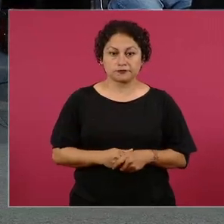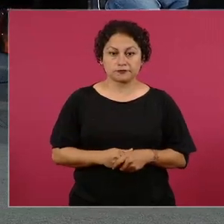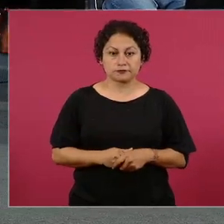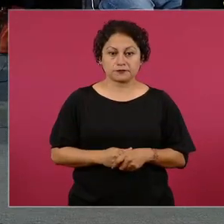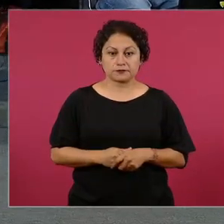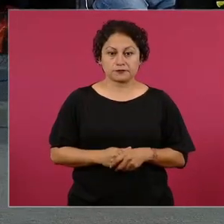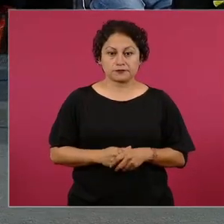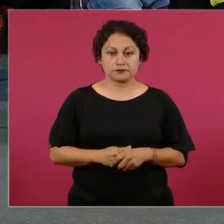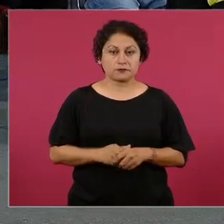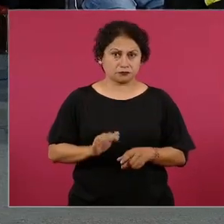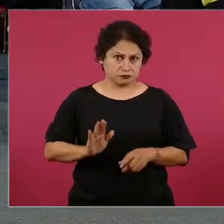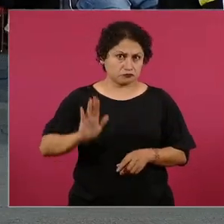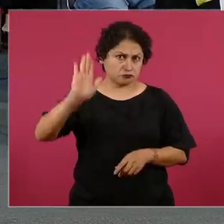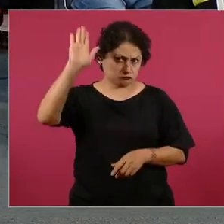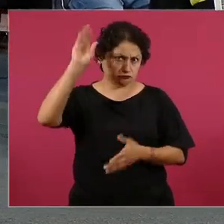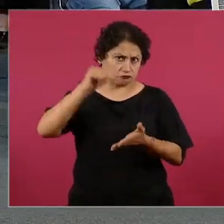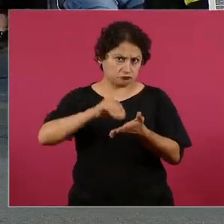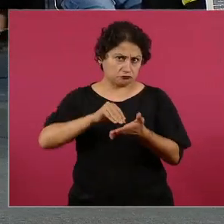manténganla arriba